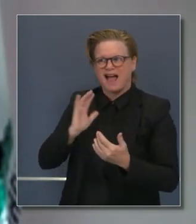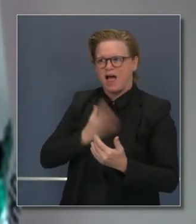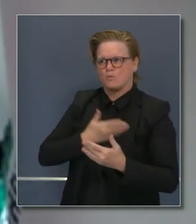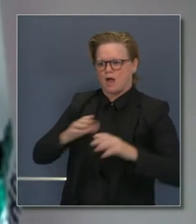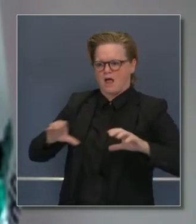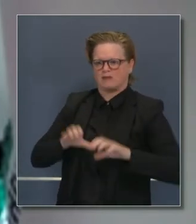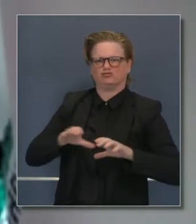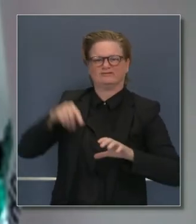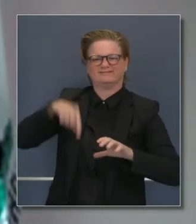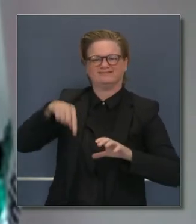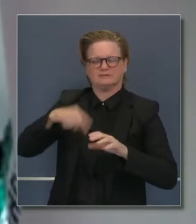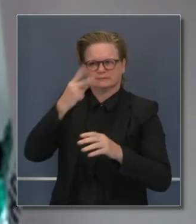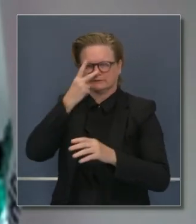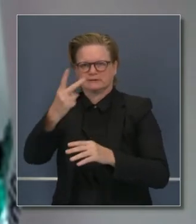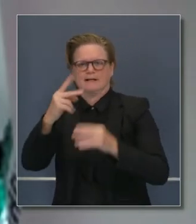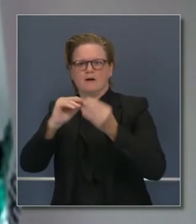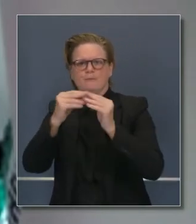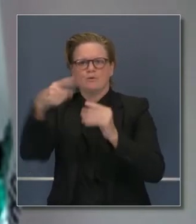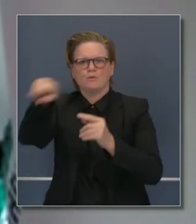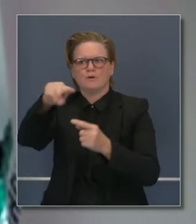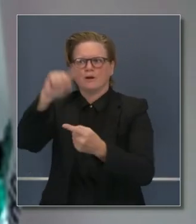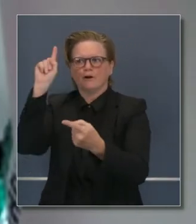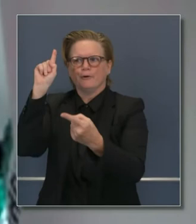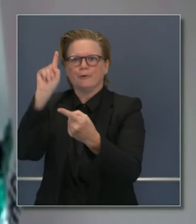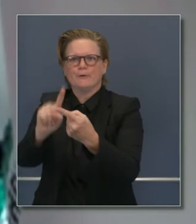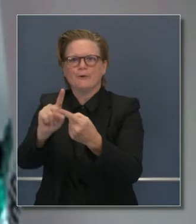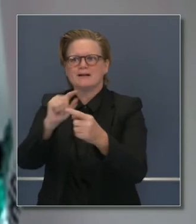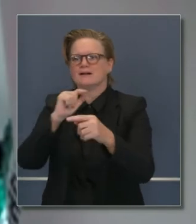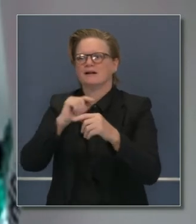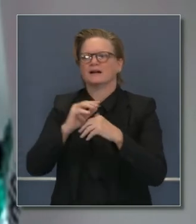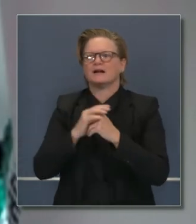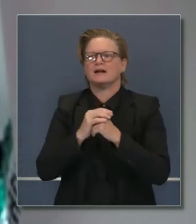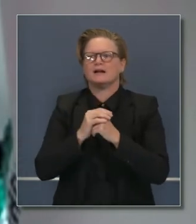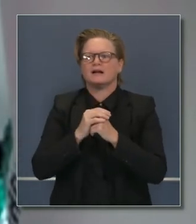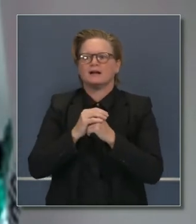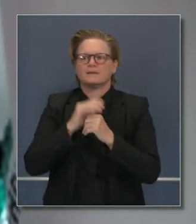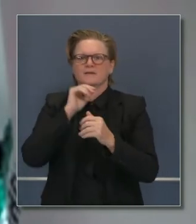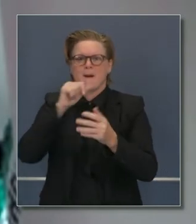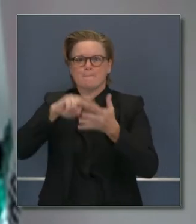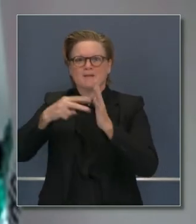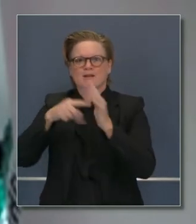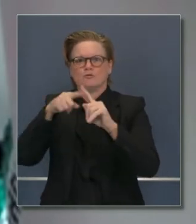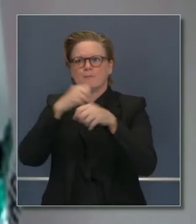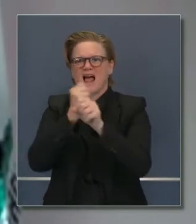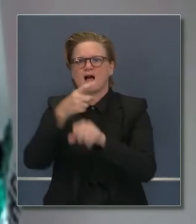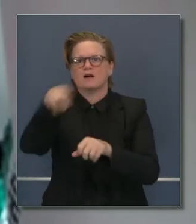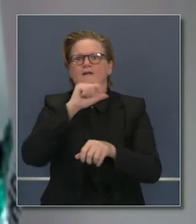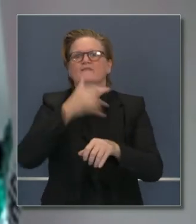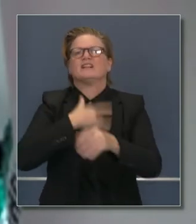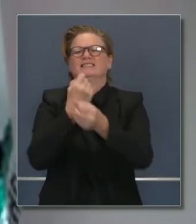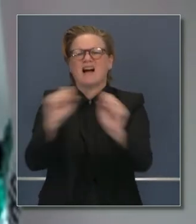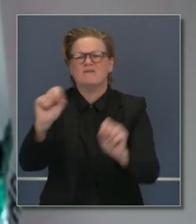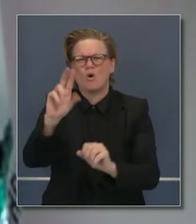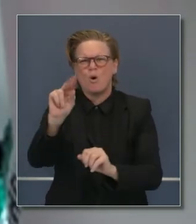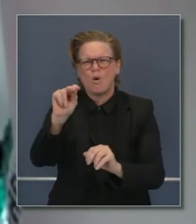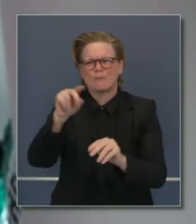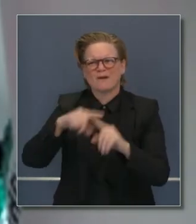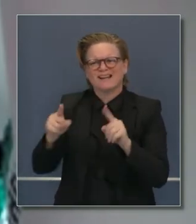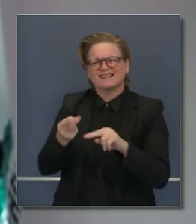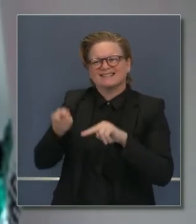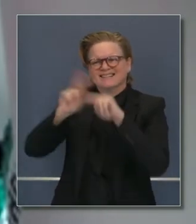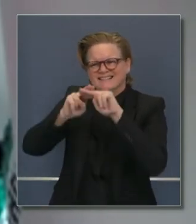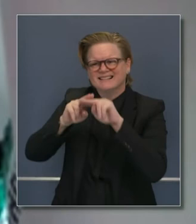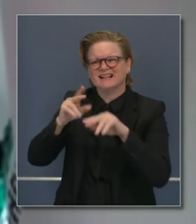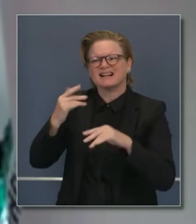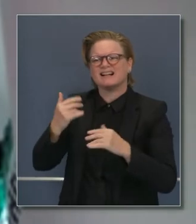sin riesgo, como hemos dicho en los últimos meses, pero con casi cuatro veces el índice de transmisión que